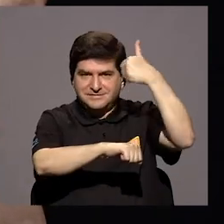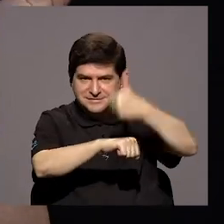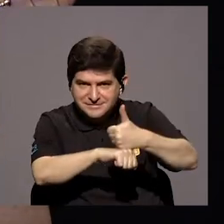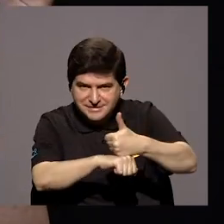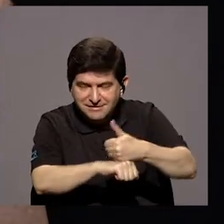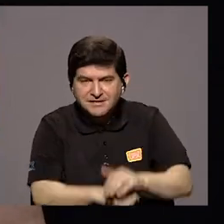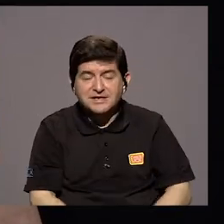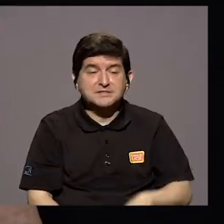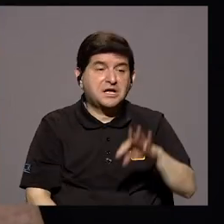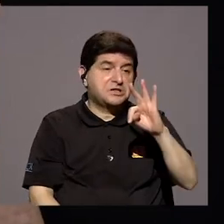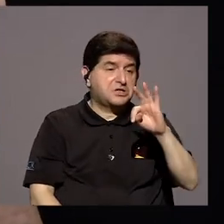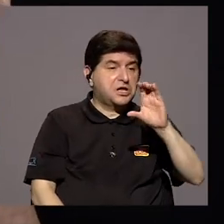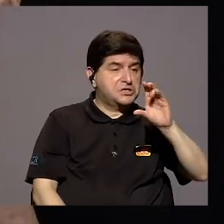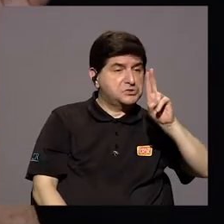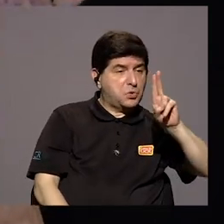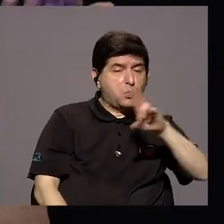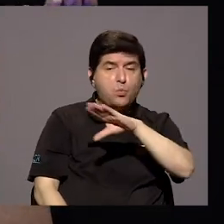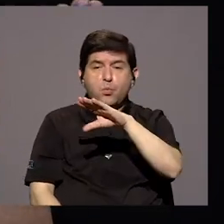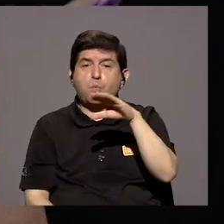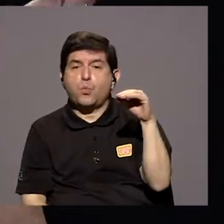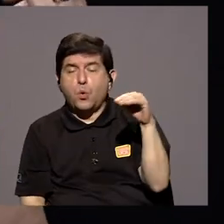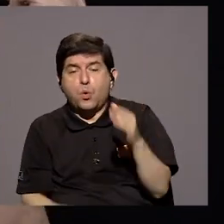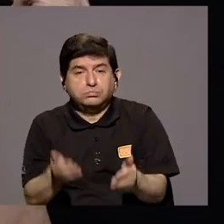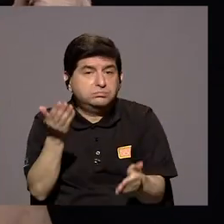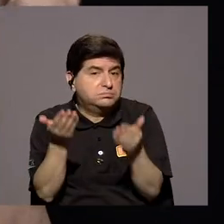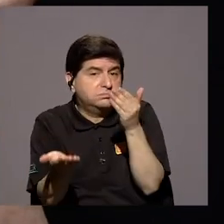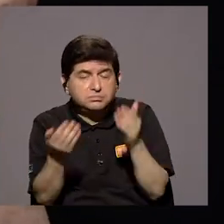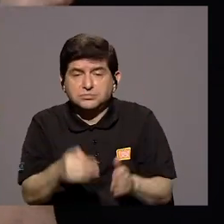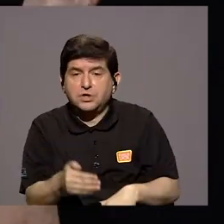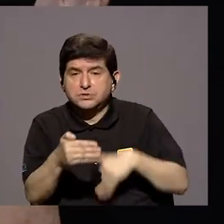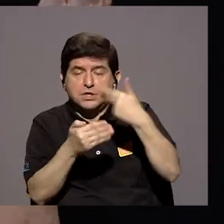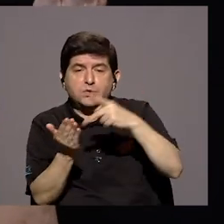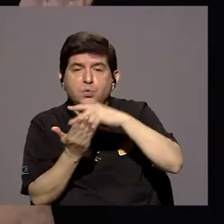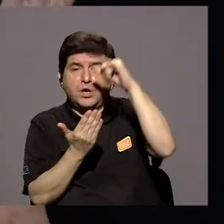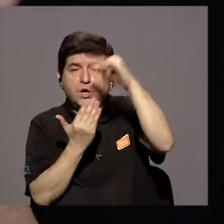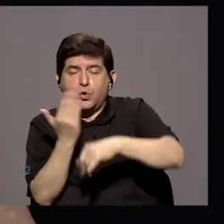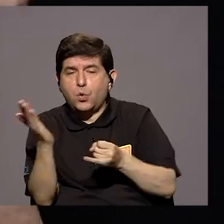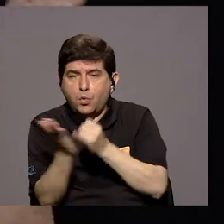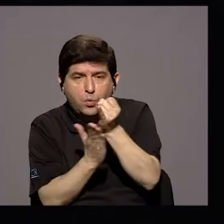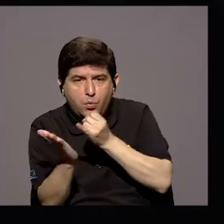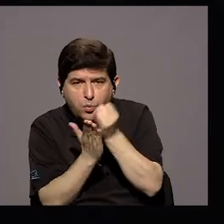Un TCU O En Después Proyectos De